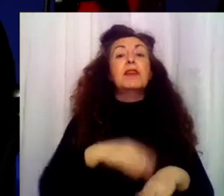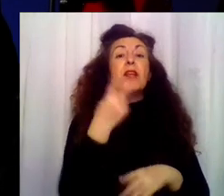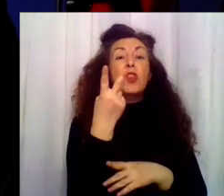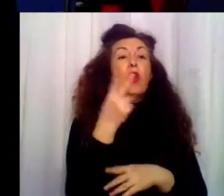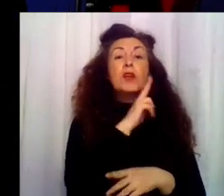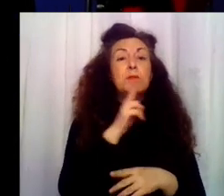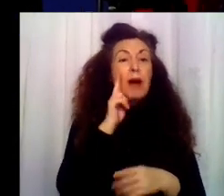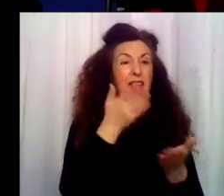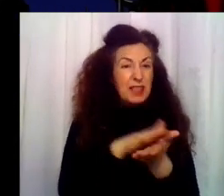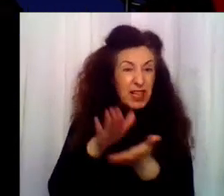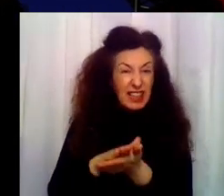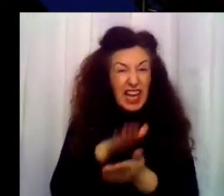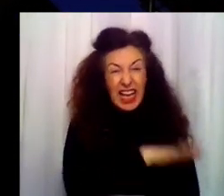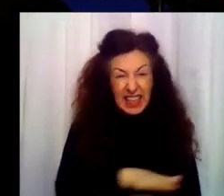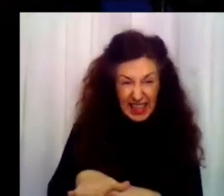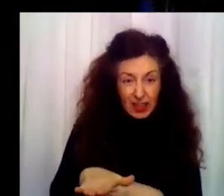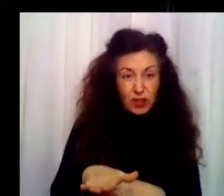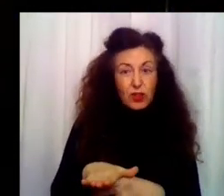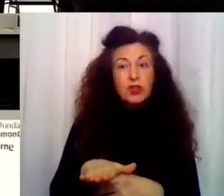internados por ataques de ansiedad.